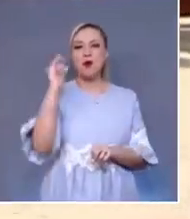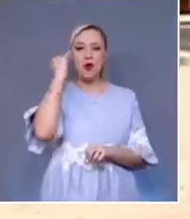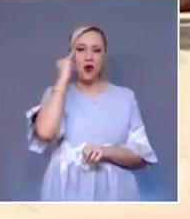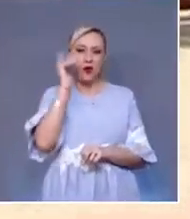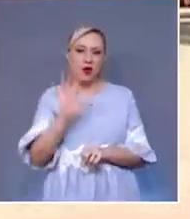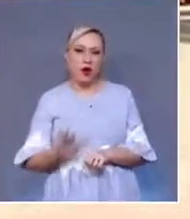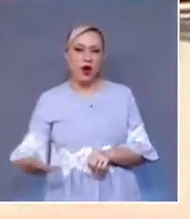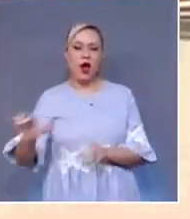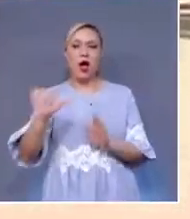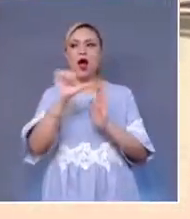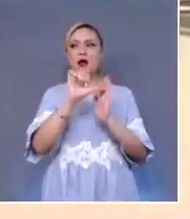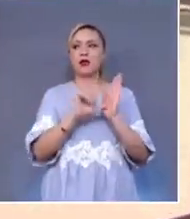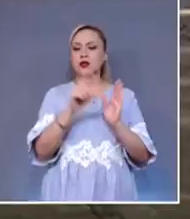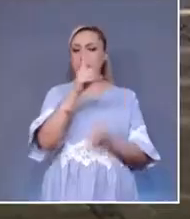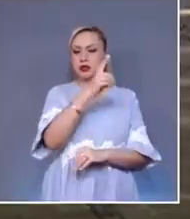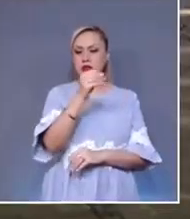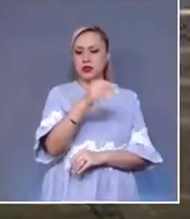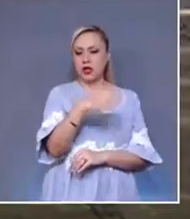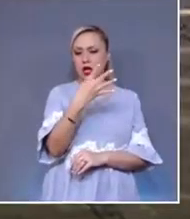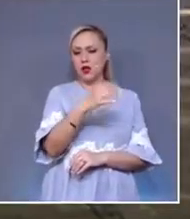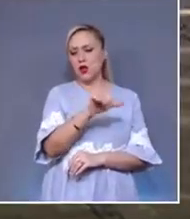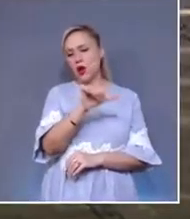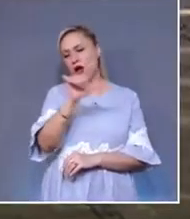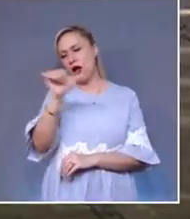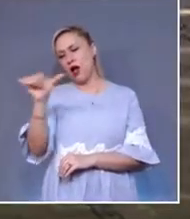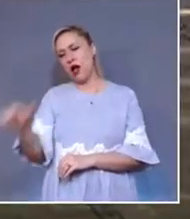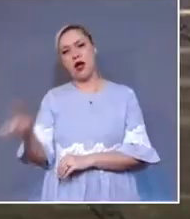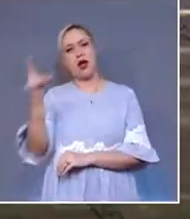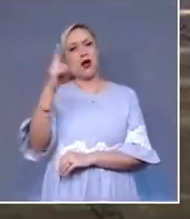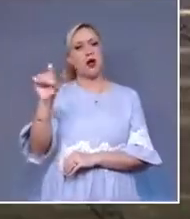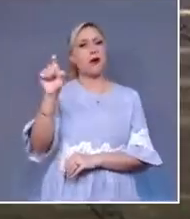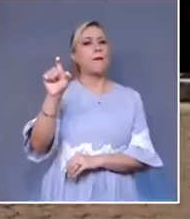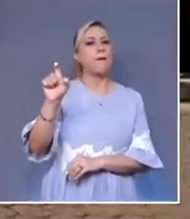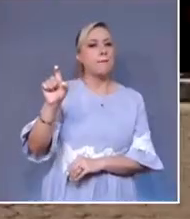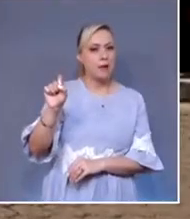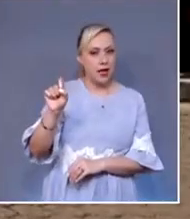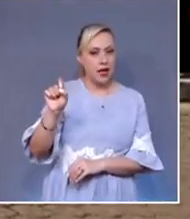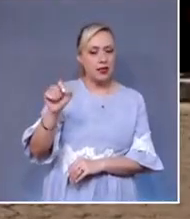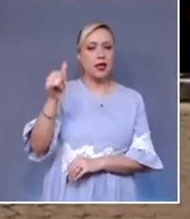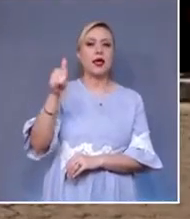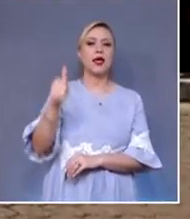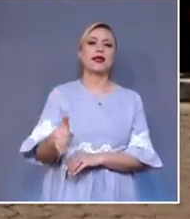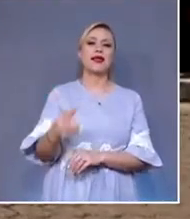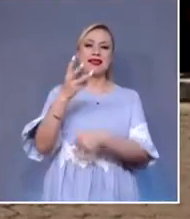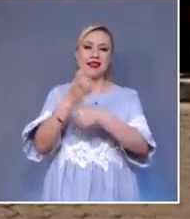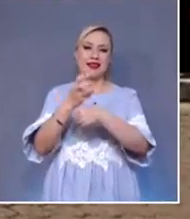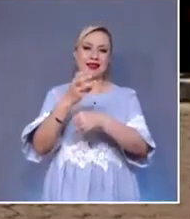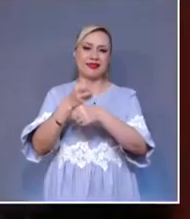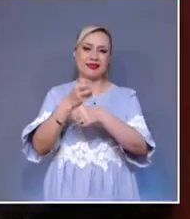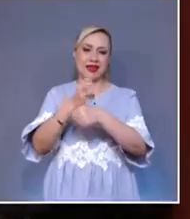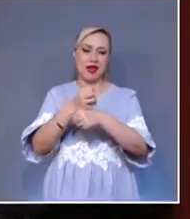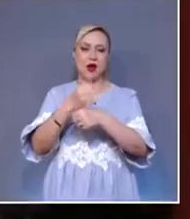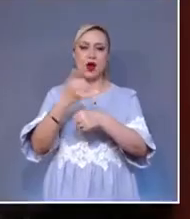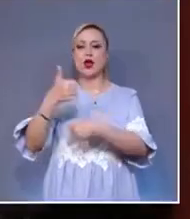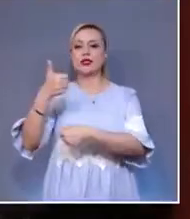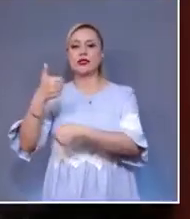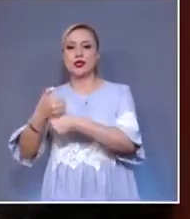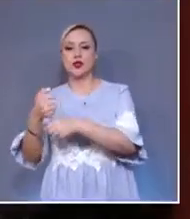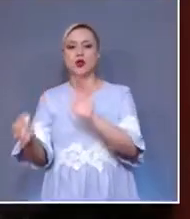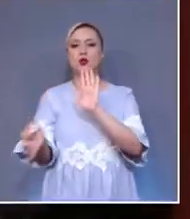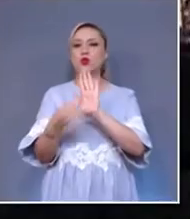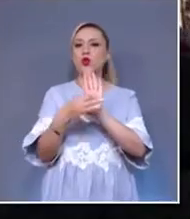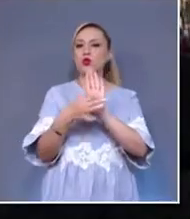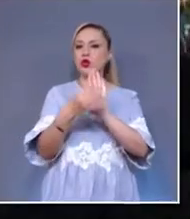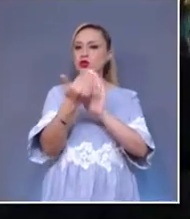114 al 120, así como los transitorios tercero en una porción y sexto de esa ley. El Pleno